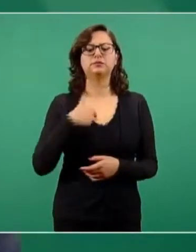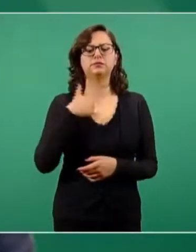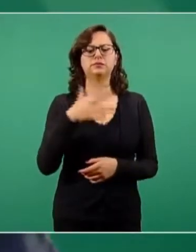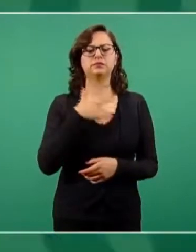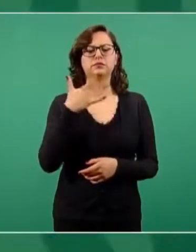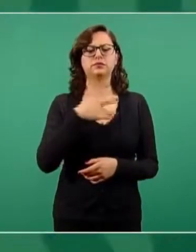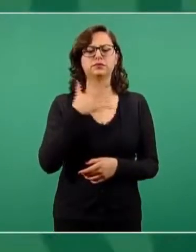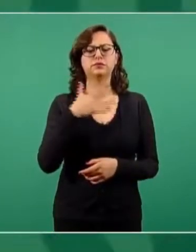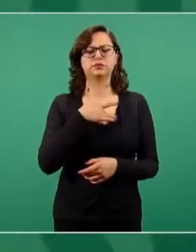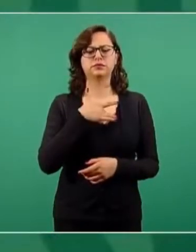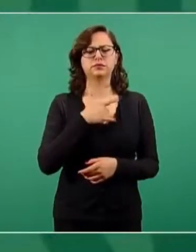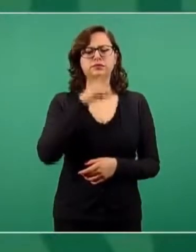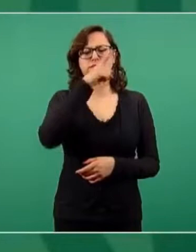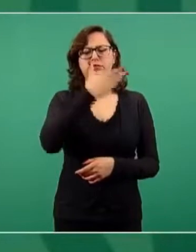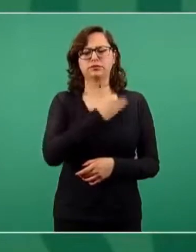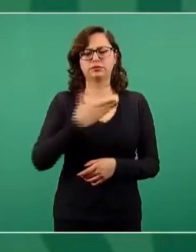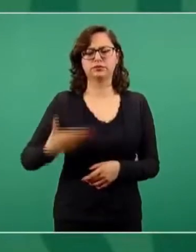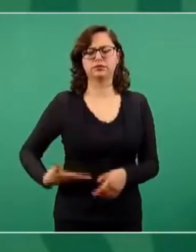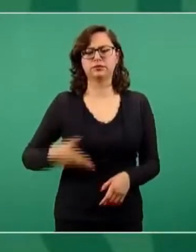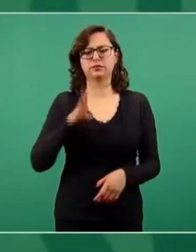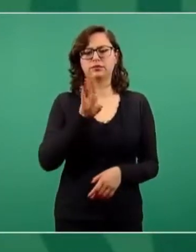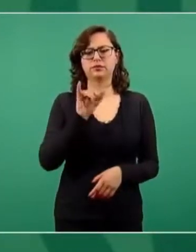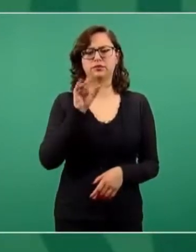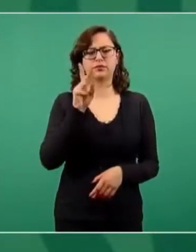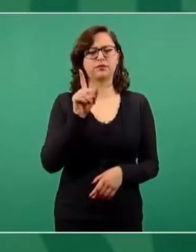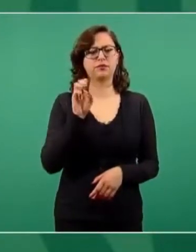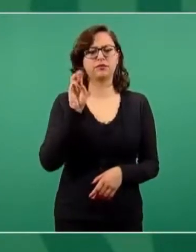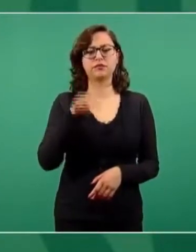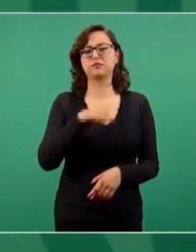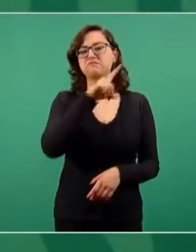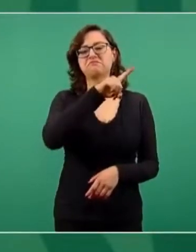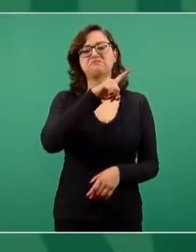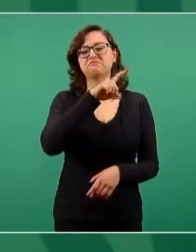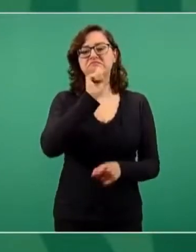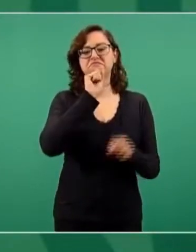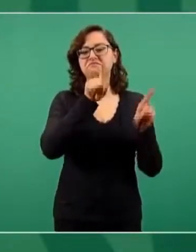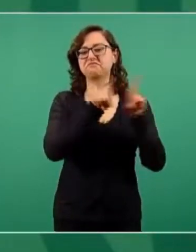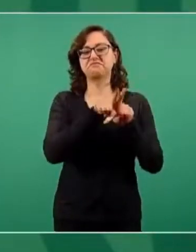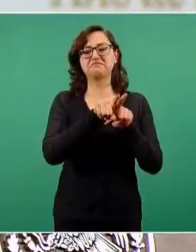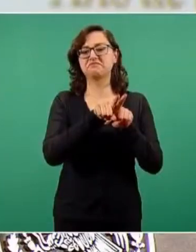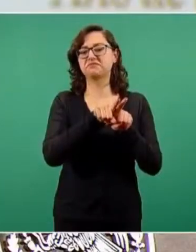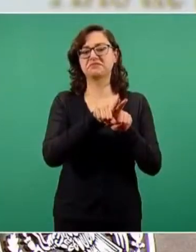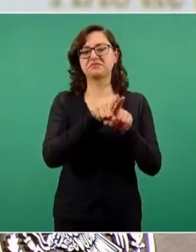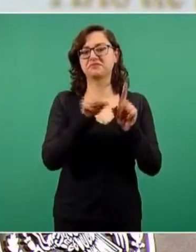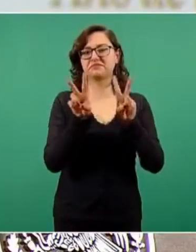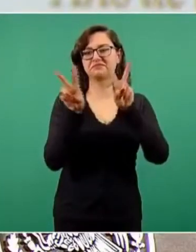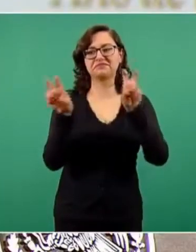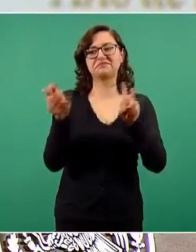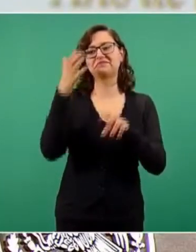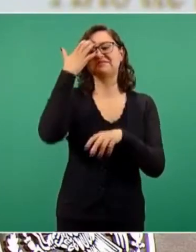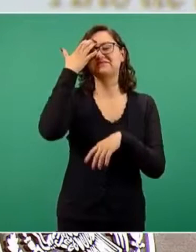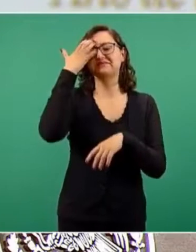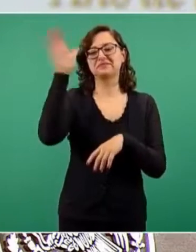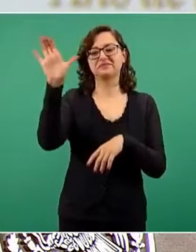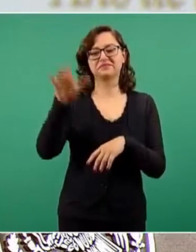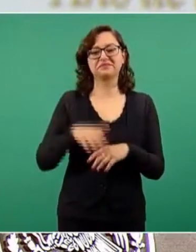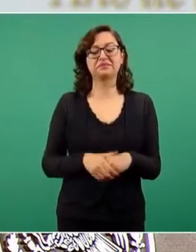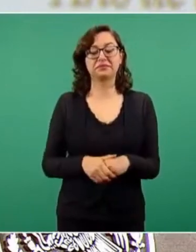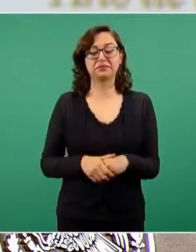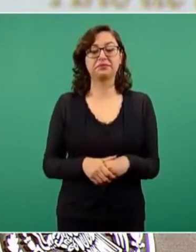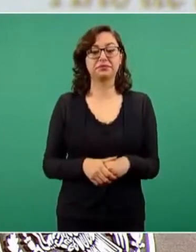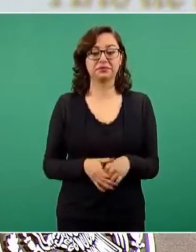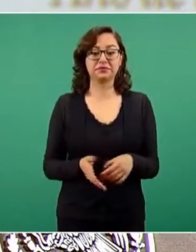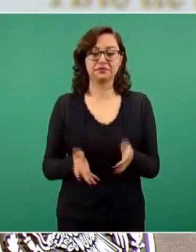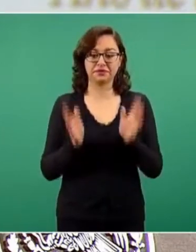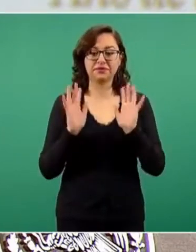seguro que el presidente Biden ni sabe sobre este asunto, ahora yo creo que